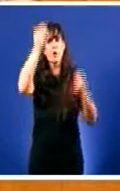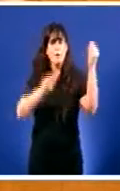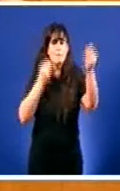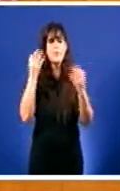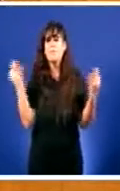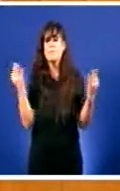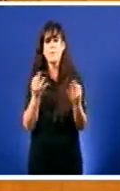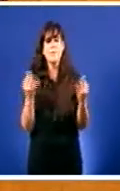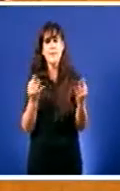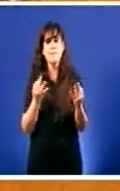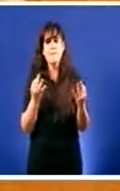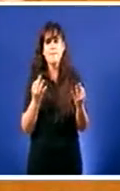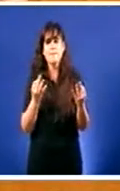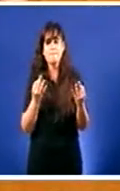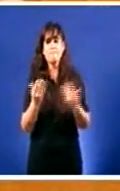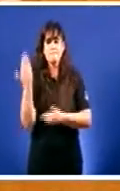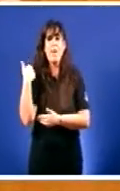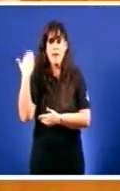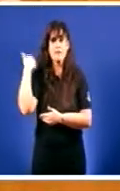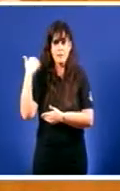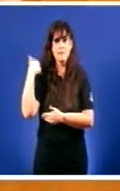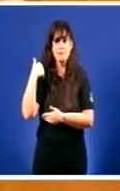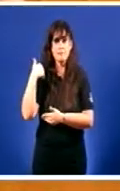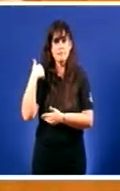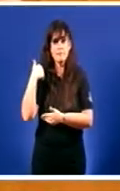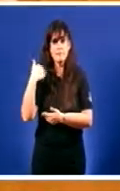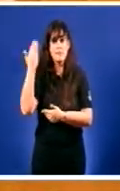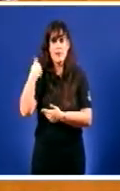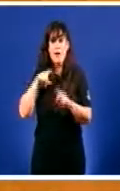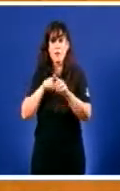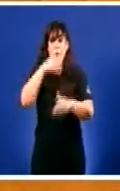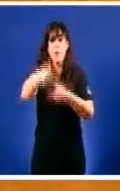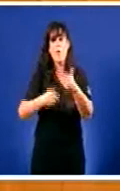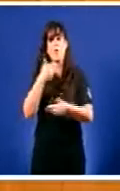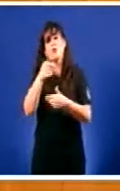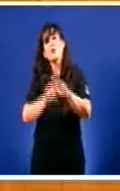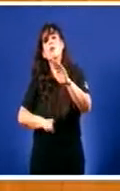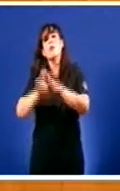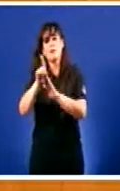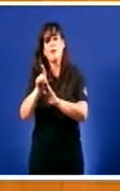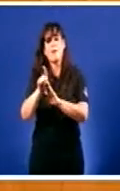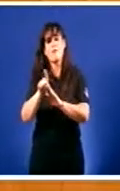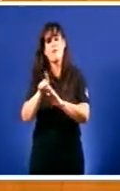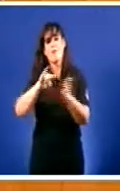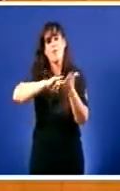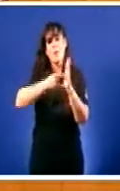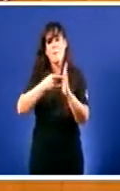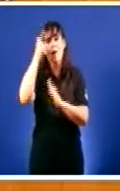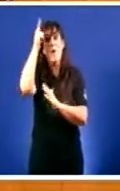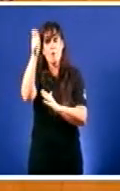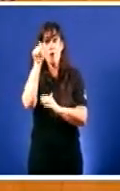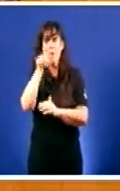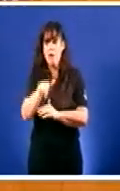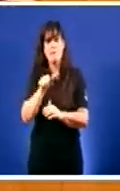de ter tido lugar No proceso de elaboración do programa de desenvolvimento rural Que é o plan que vai a